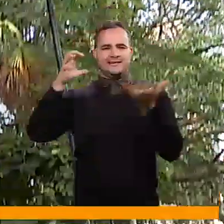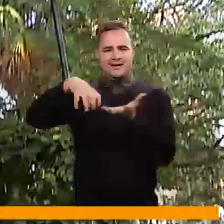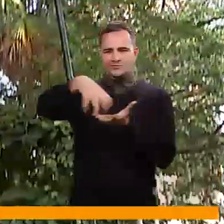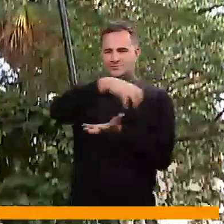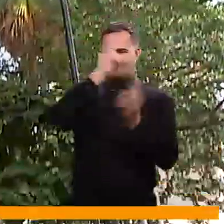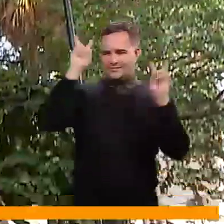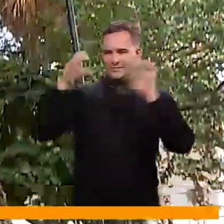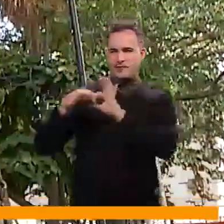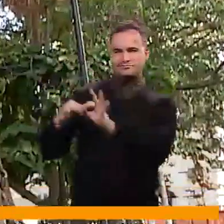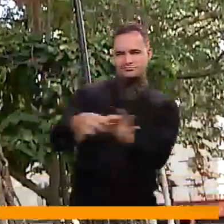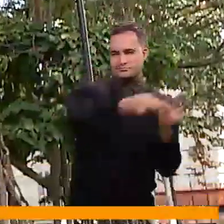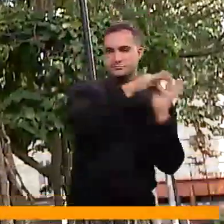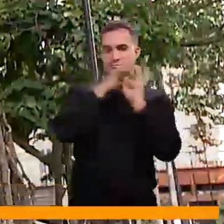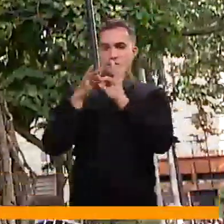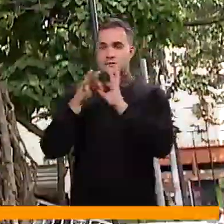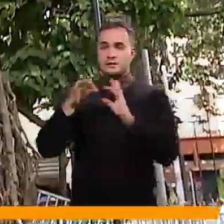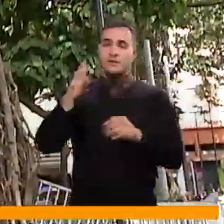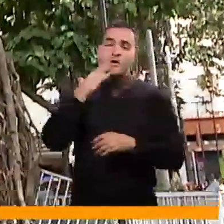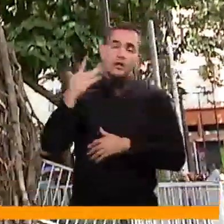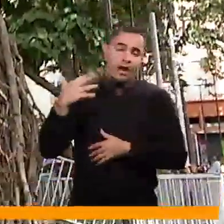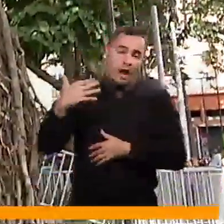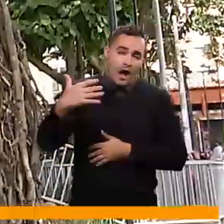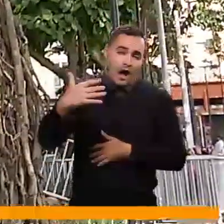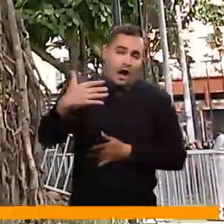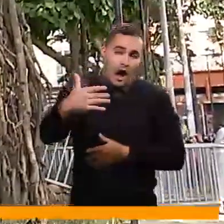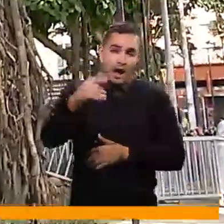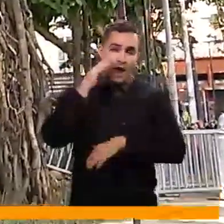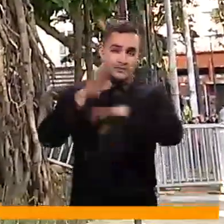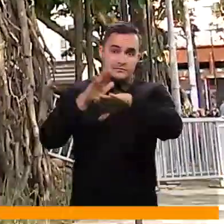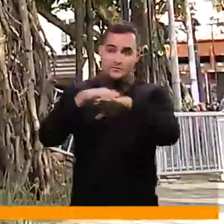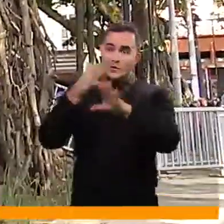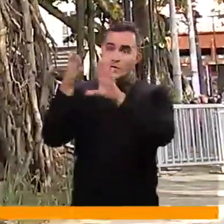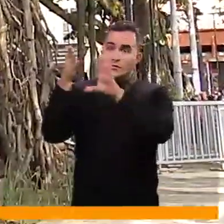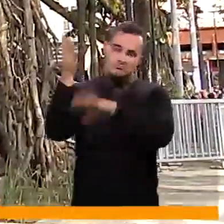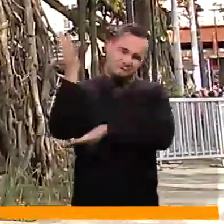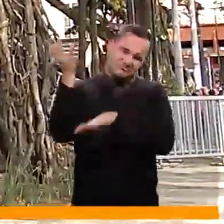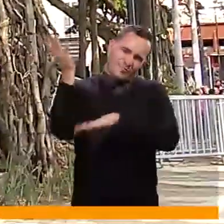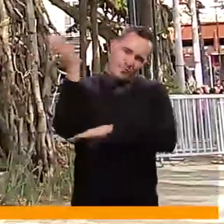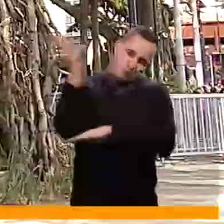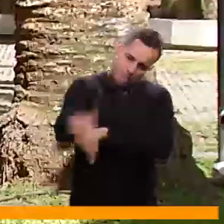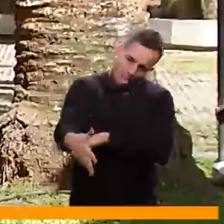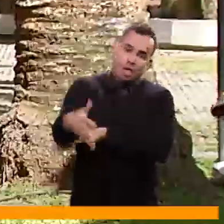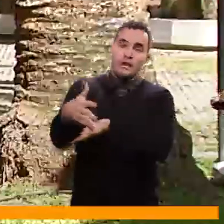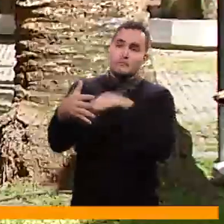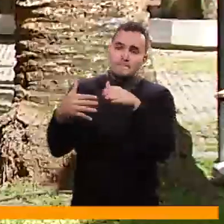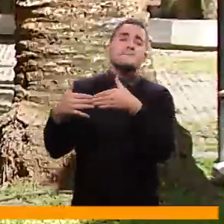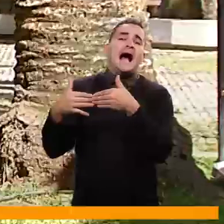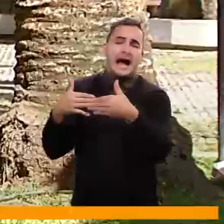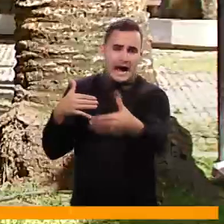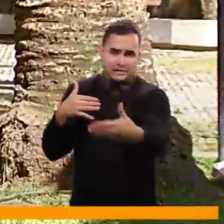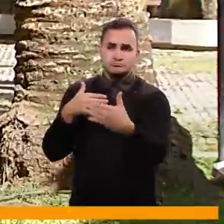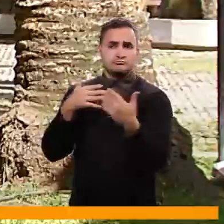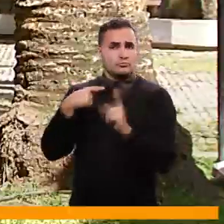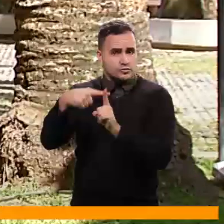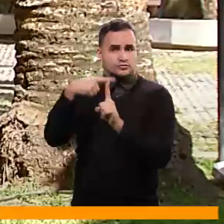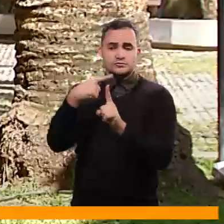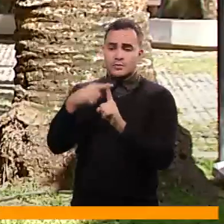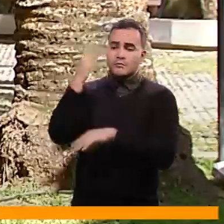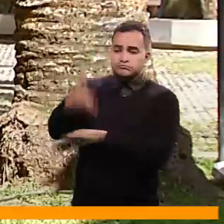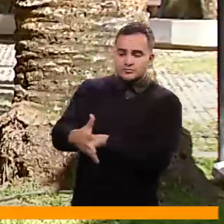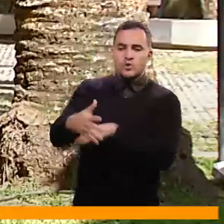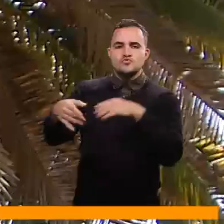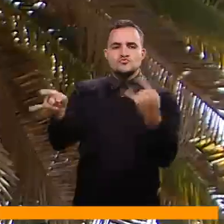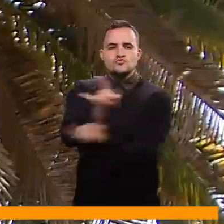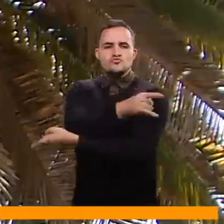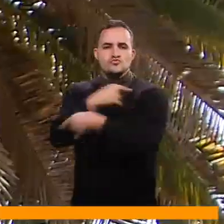incluso mucho más allá del día de su muerte, porque sigue teniendo el carbono capturado y